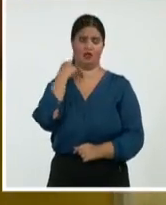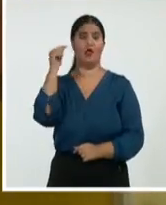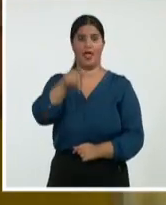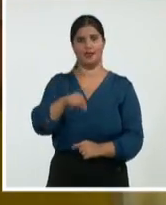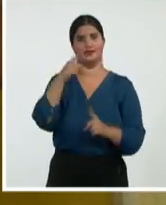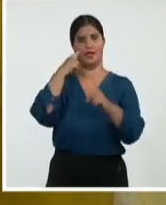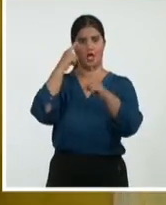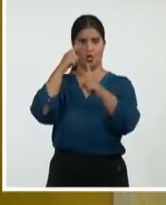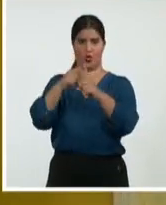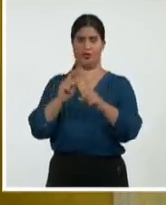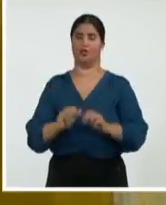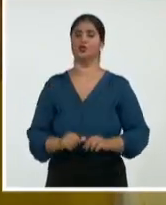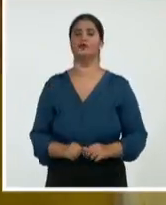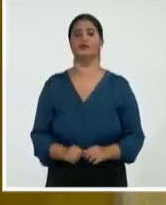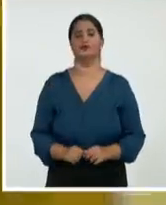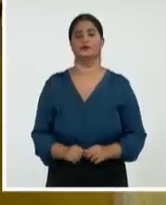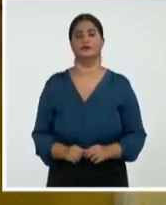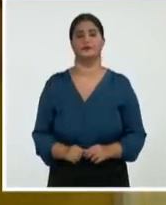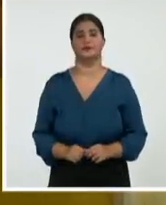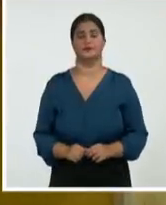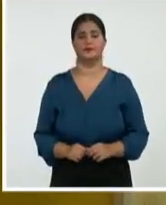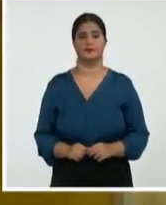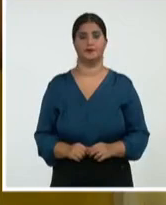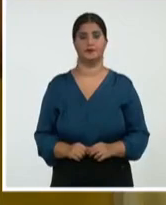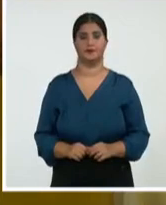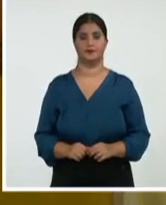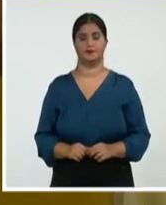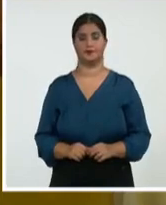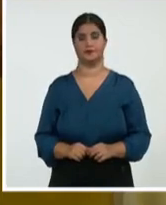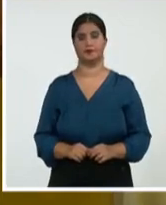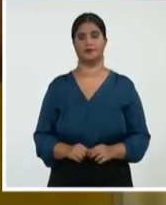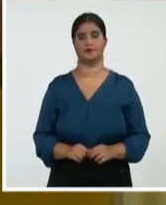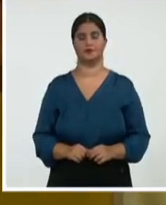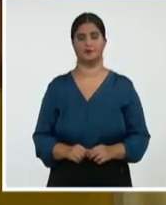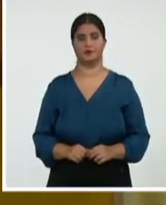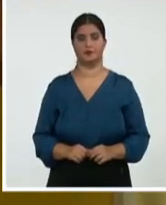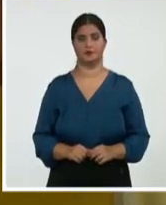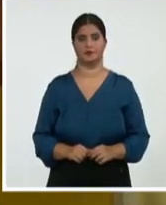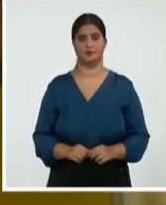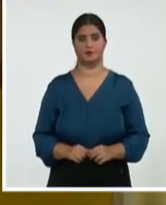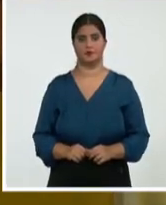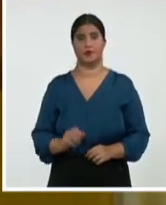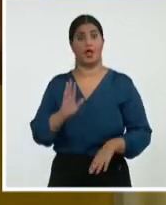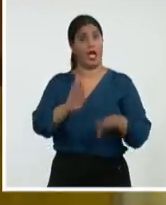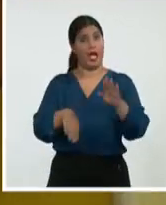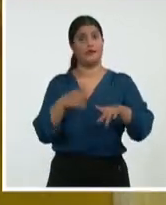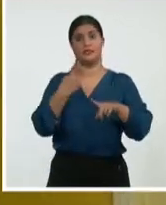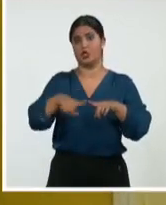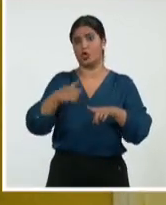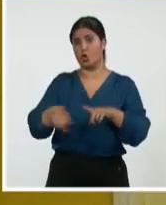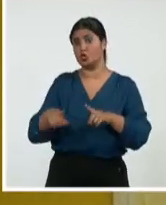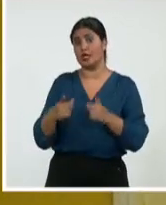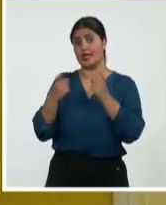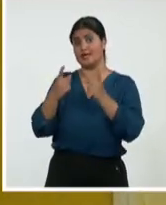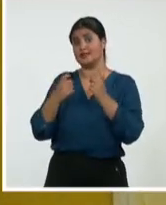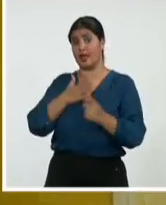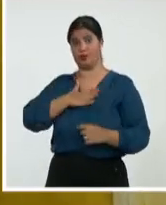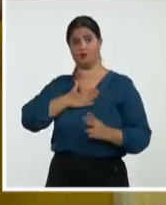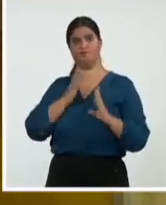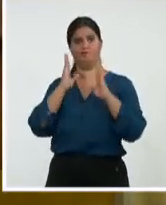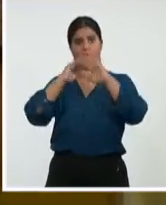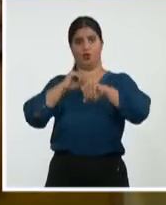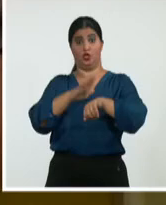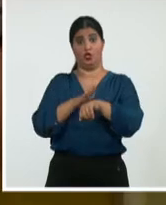insecticida, de un fungicida, eso no está. ¿Eso qué trae como resultado? Que el rendimiento planificado